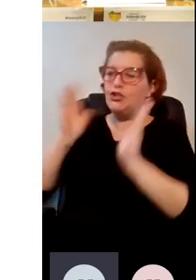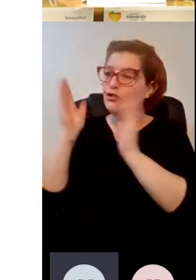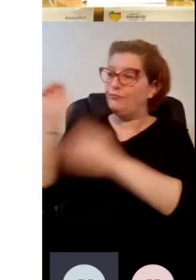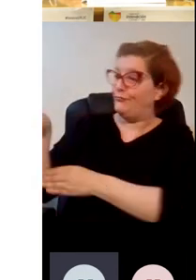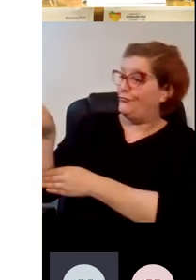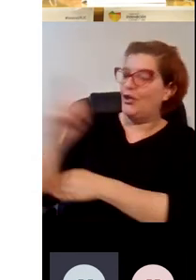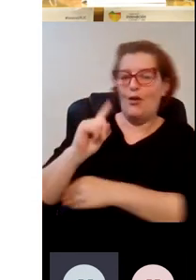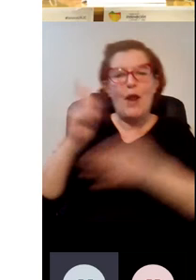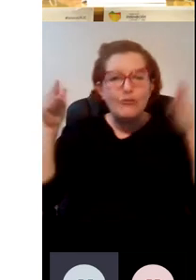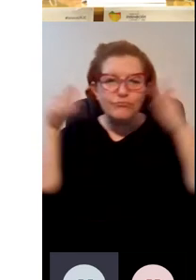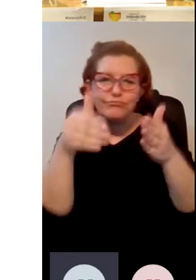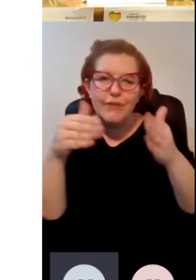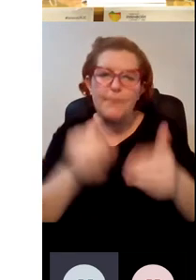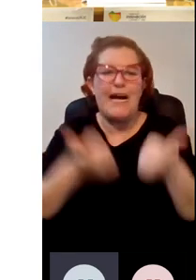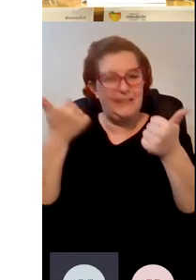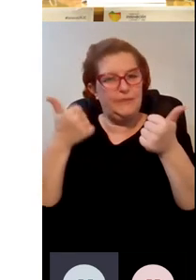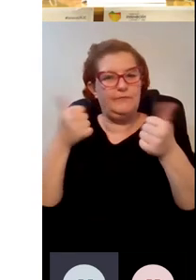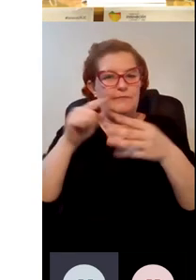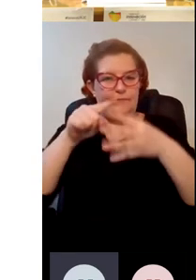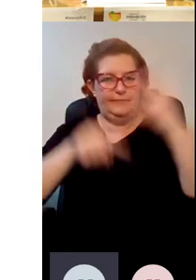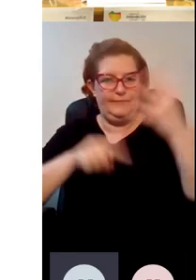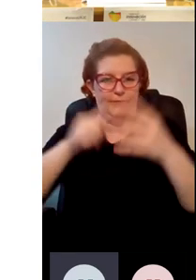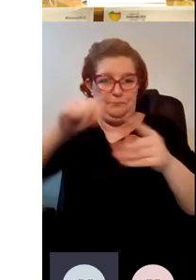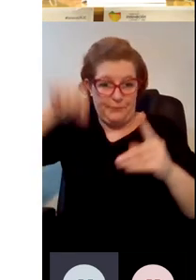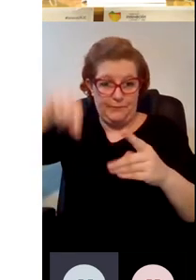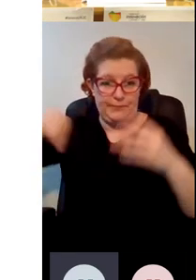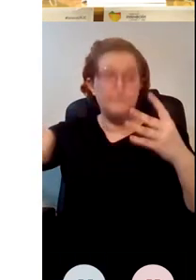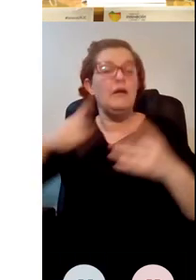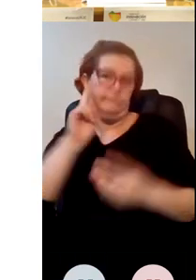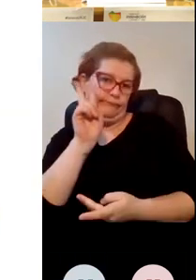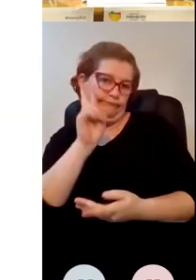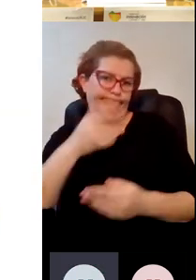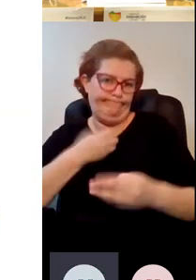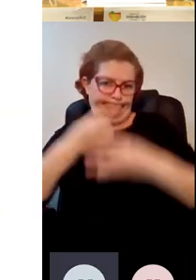son en los que en los que más trabajamos que como veréis son unos cuantos